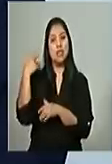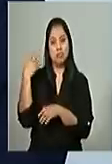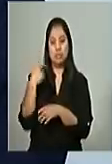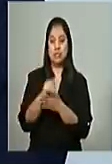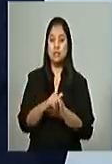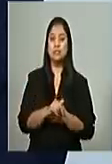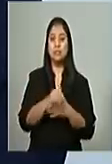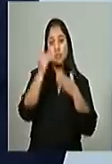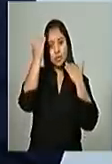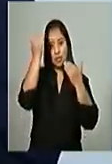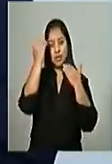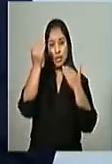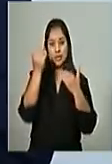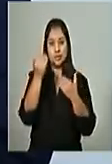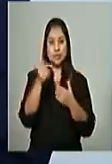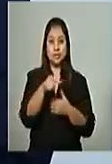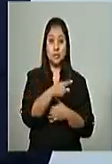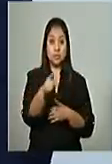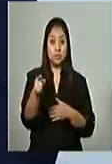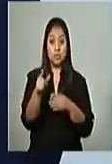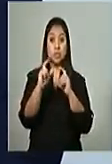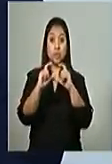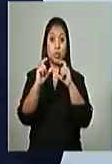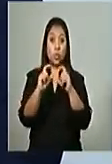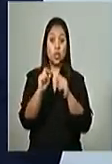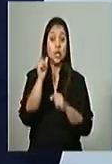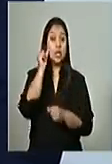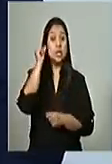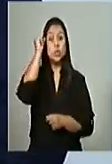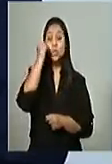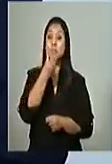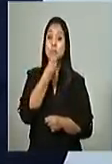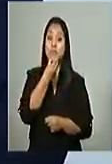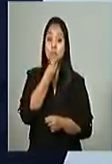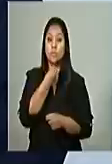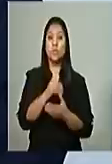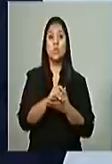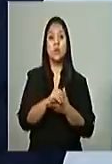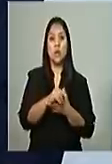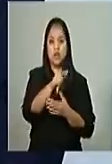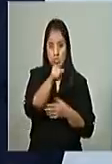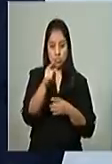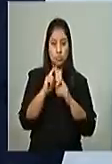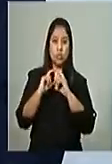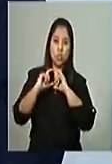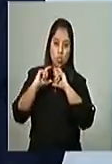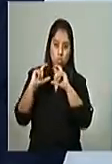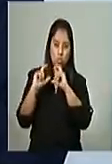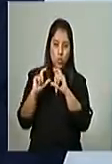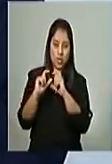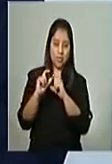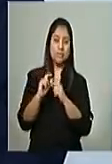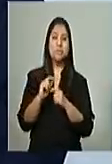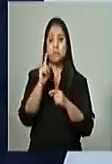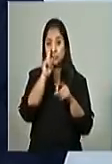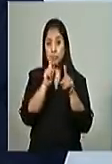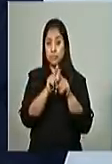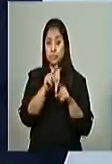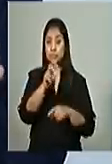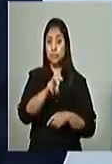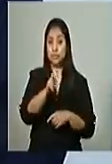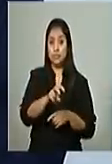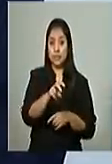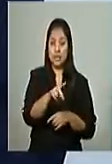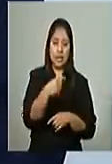Gracias a los que cuidan de sus mayores, a quienes les protegen. Les necesitamos